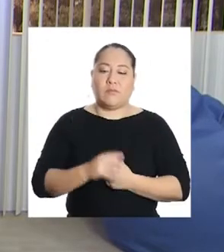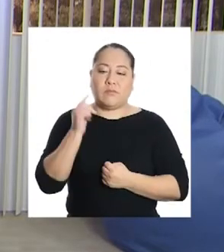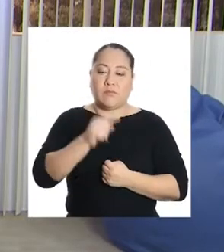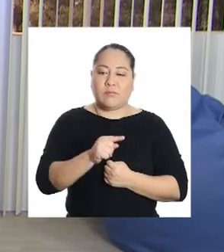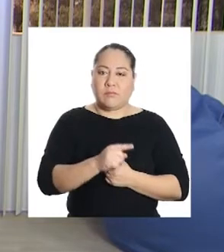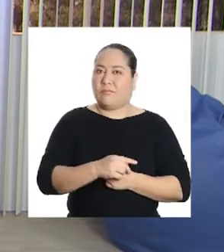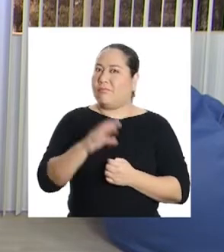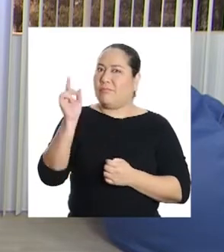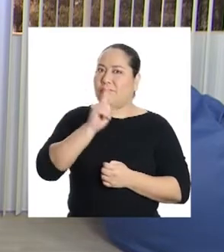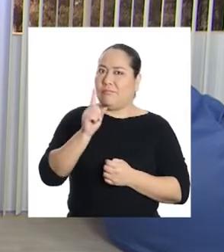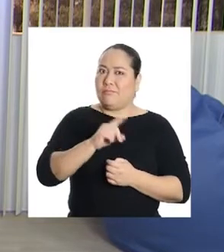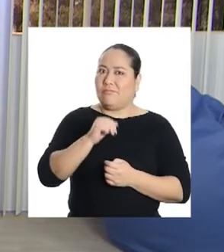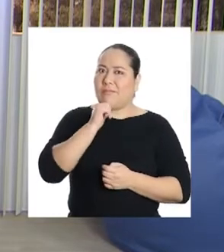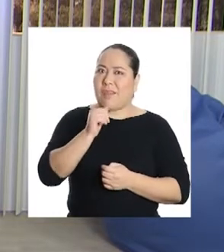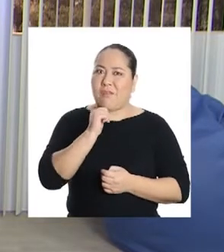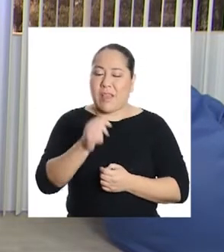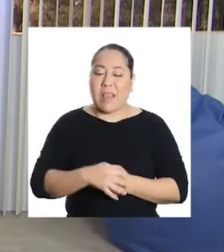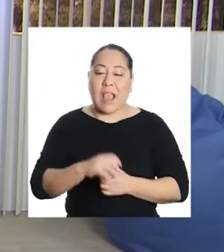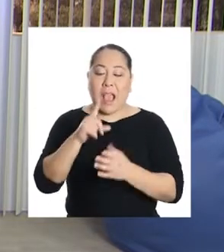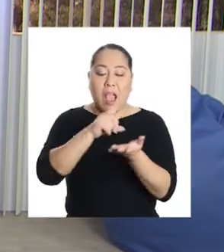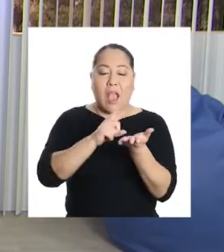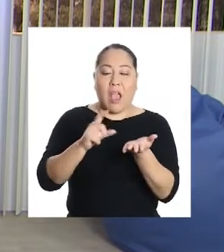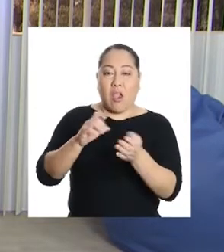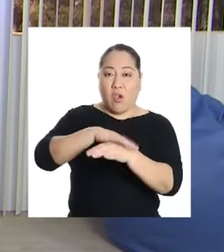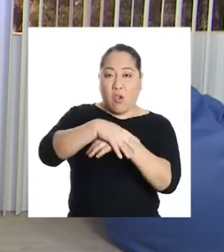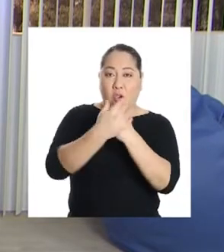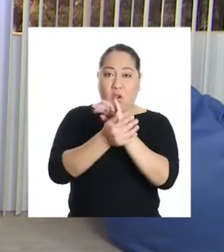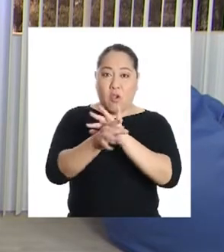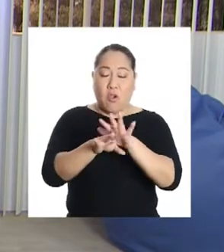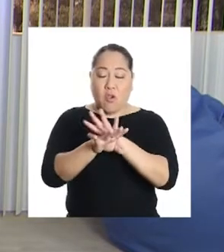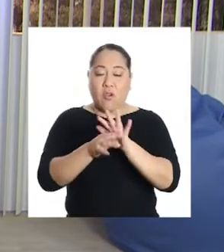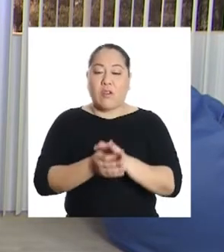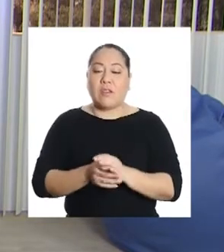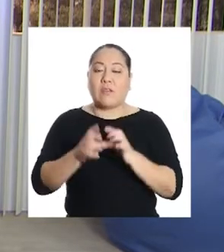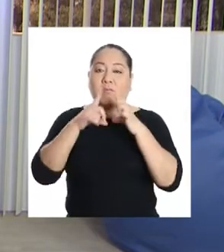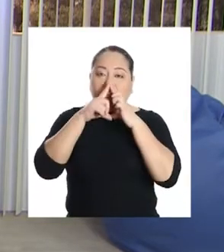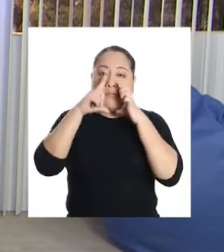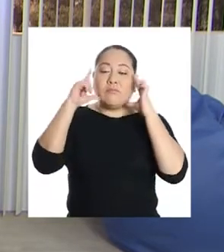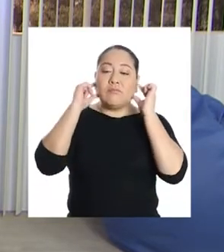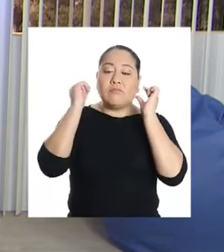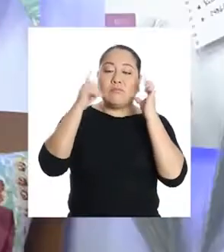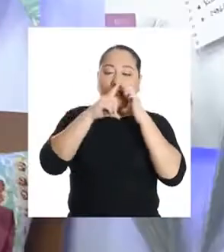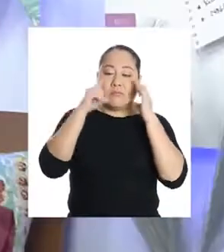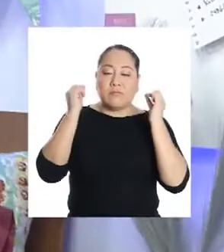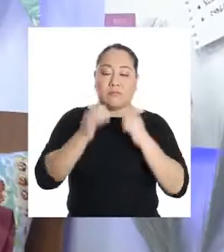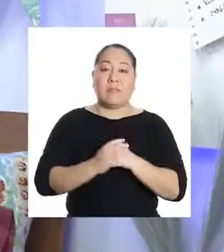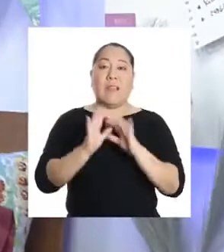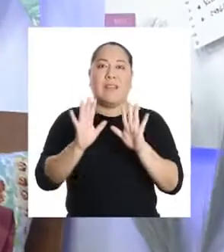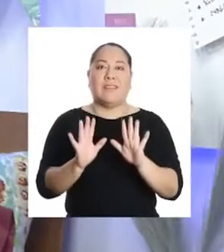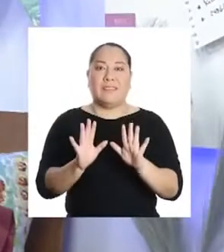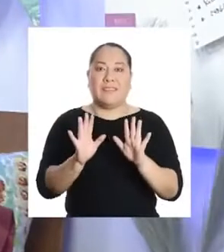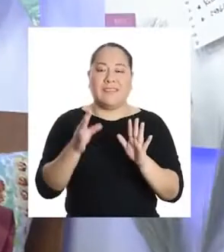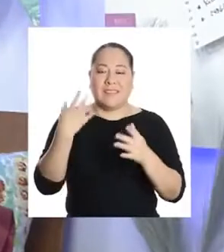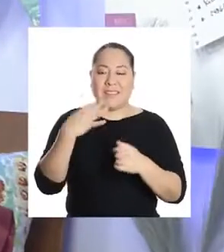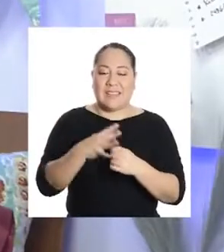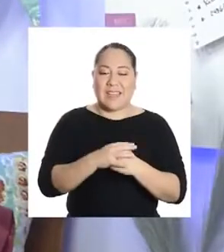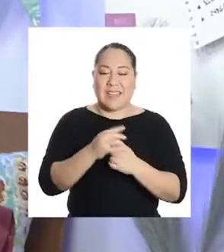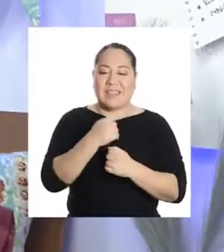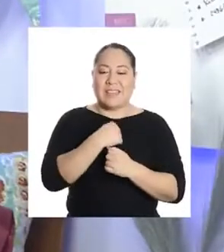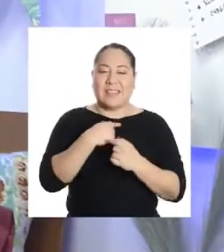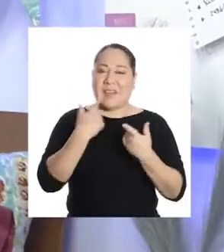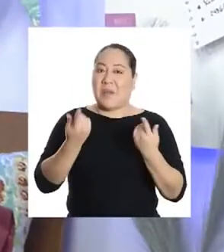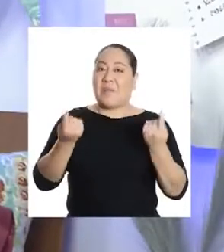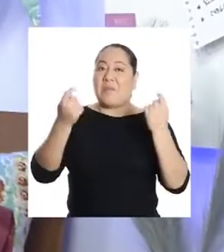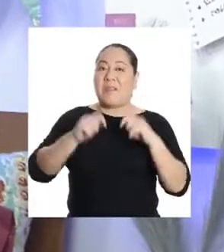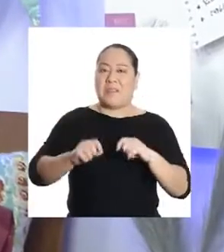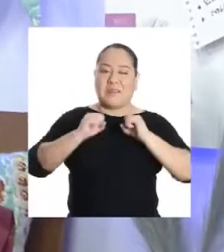Son infaltables el alcohol y las mascarillas. ¡Uy! Ya me toca hacer mi